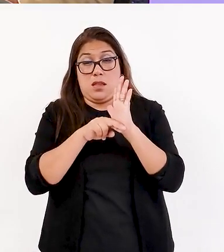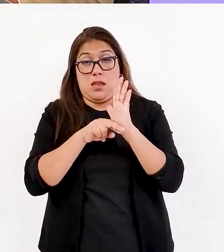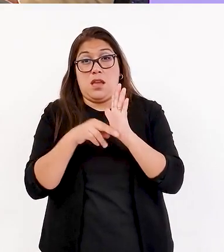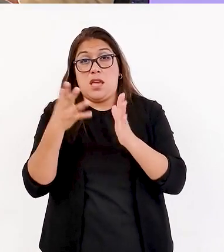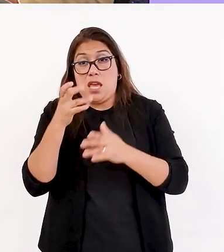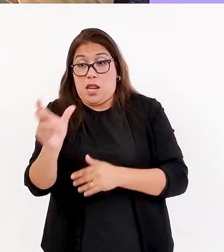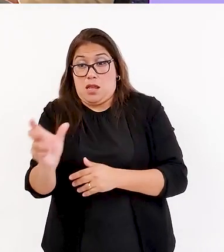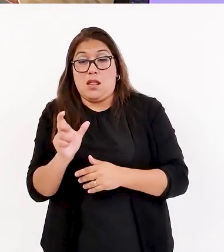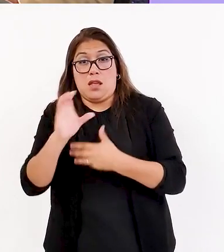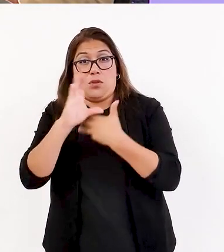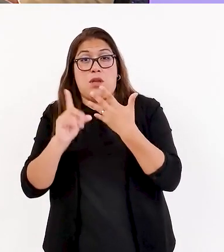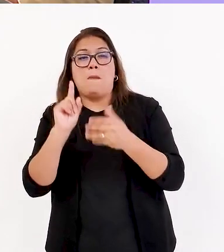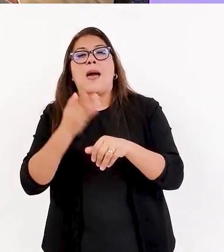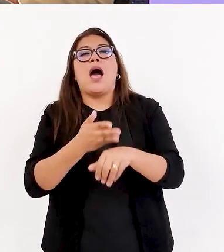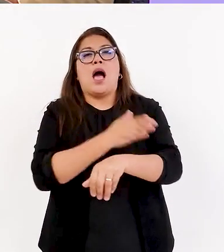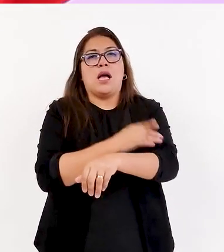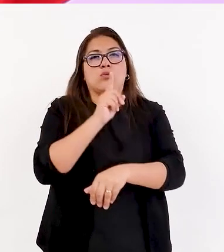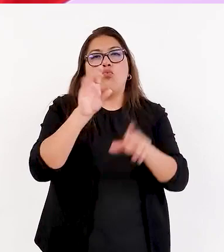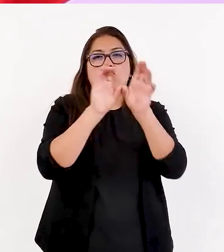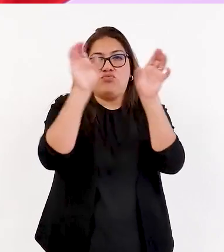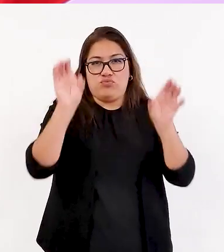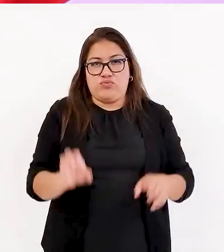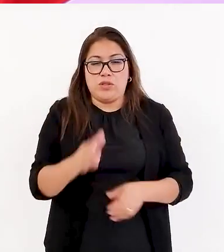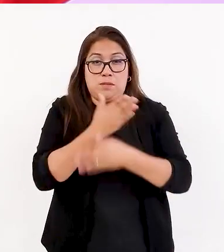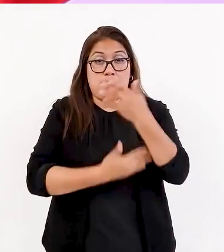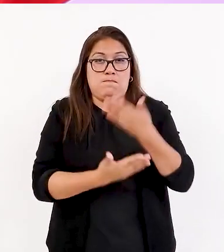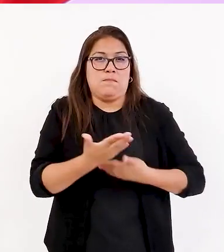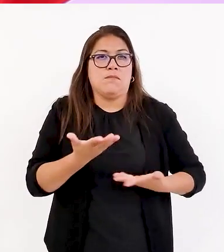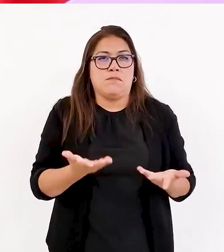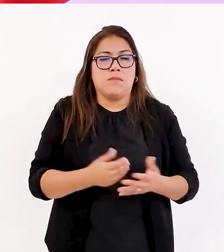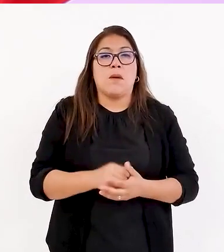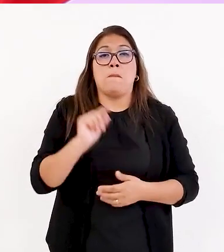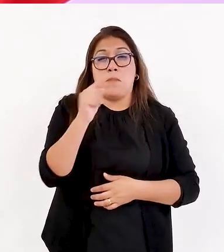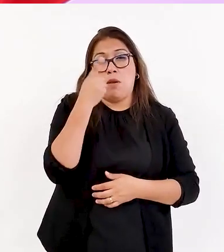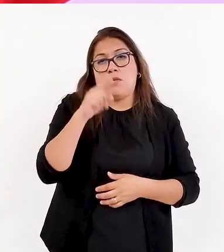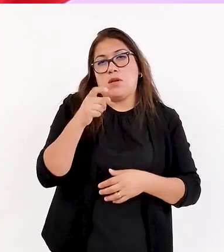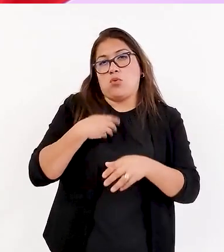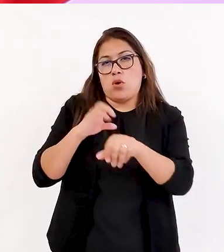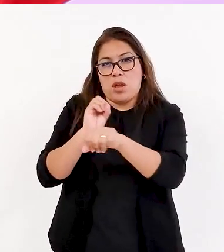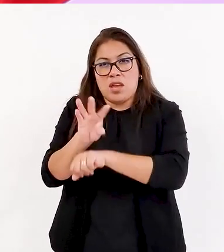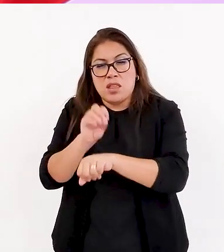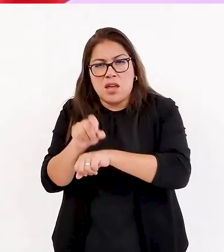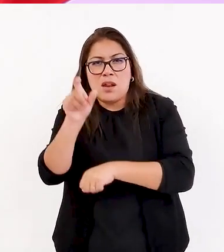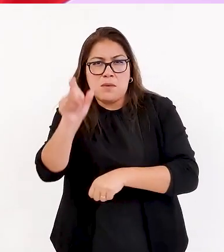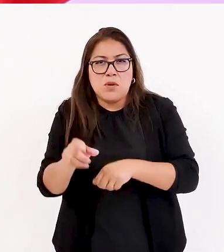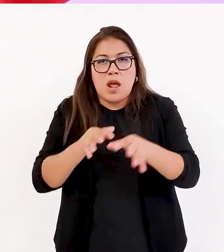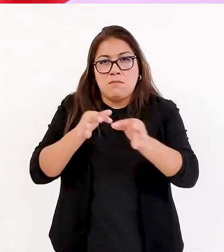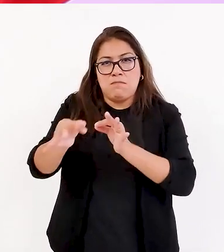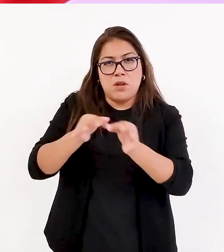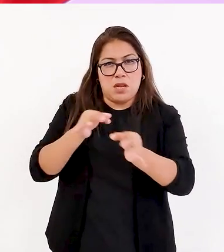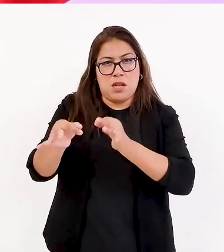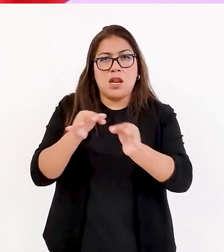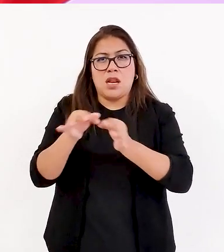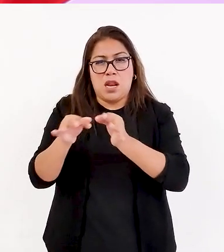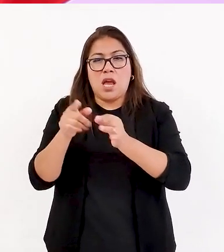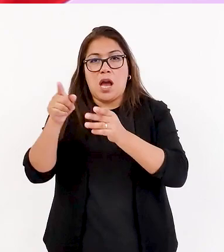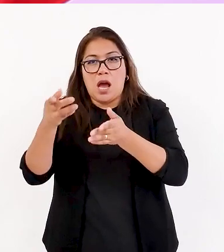conseguir el carnet es el certificado de salud. Entonces, obviamente, orientamos y canalizamos, por ejemplo,